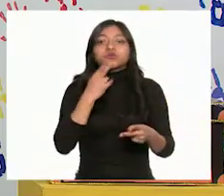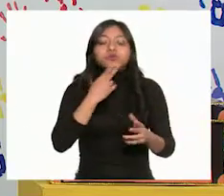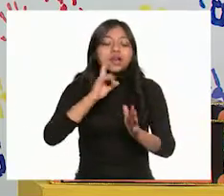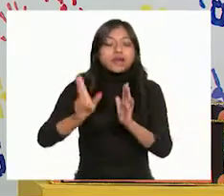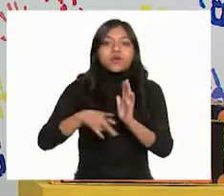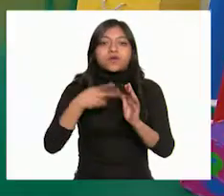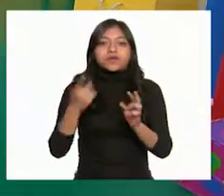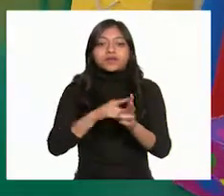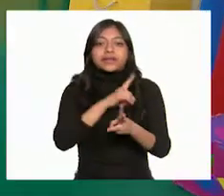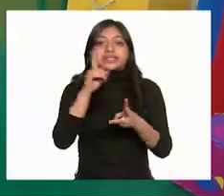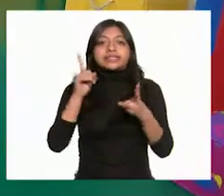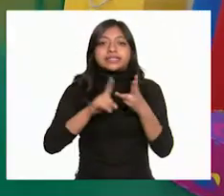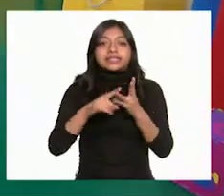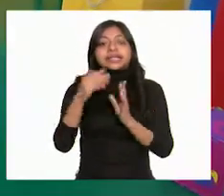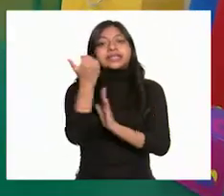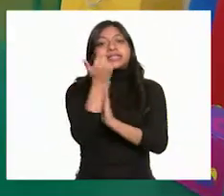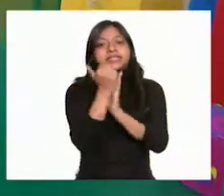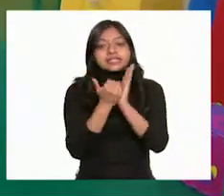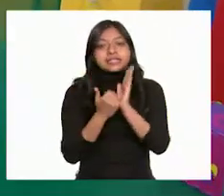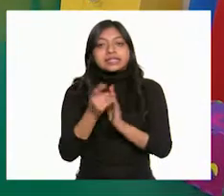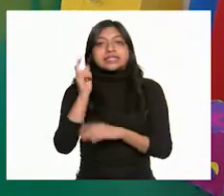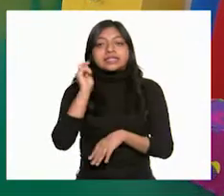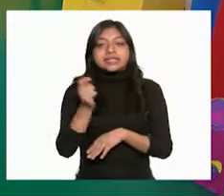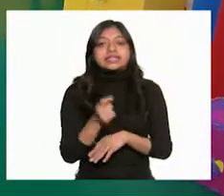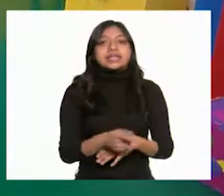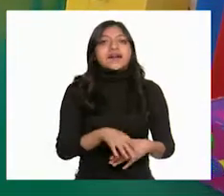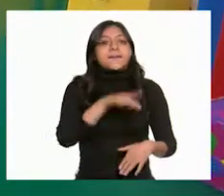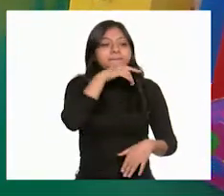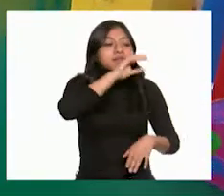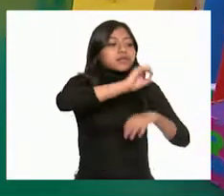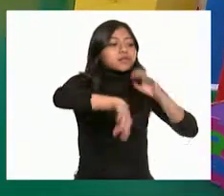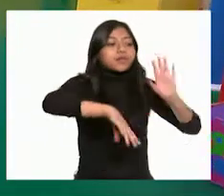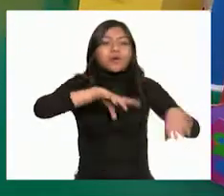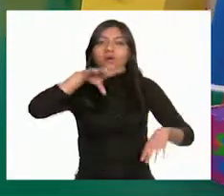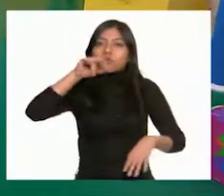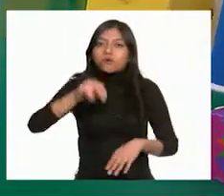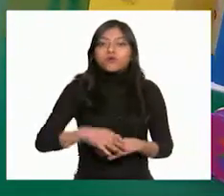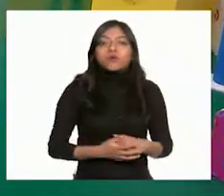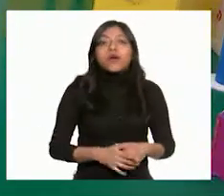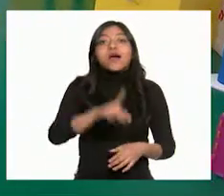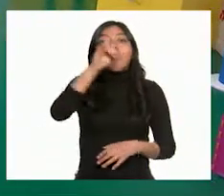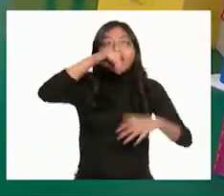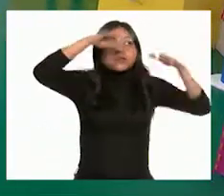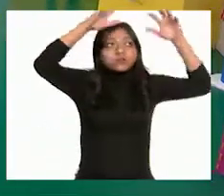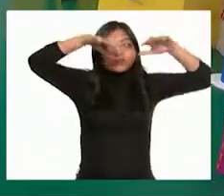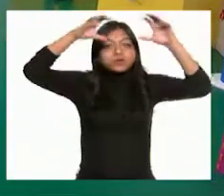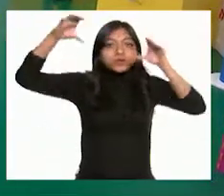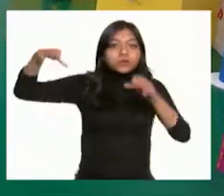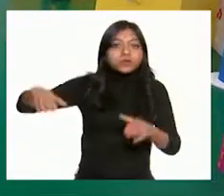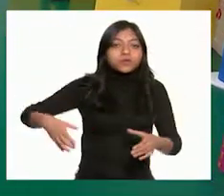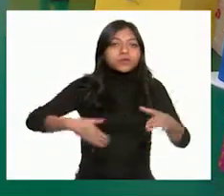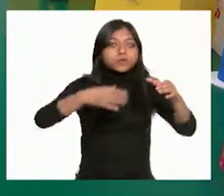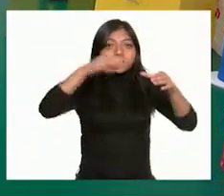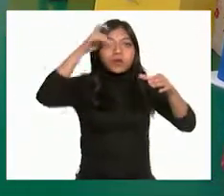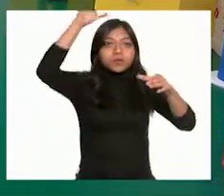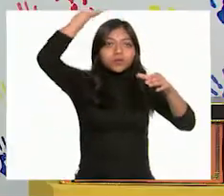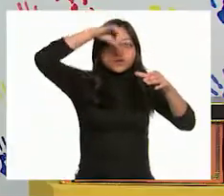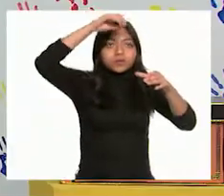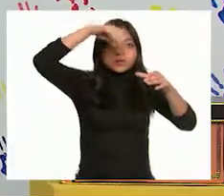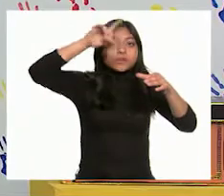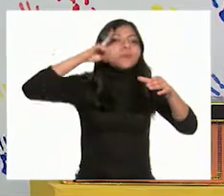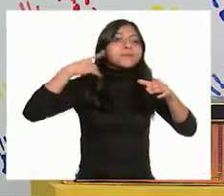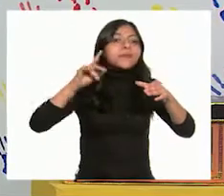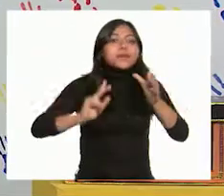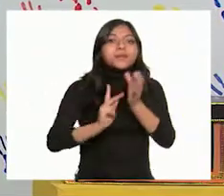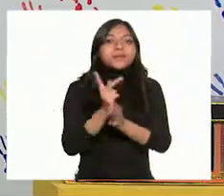materiales que ya tenían y algunos redujeron la basura, utilizaron la lluvia que caía y entonces con ella utilizaban para regar sus